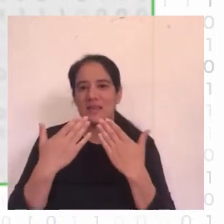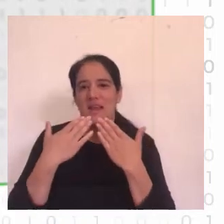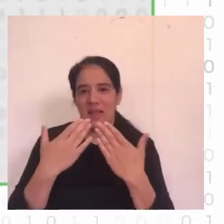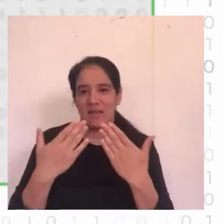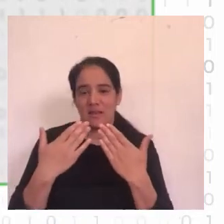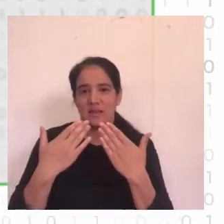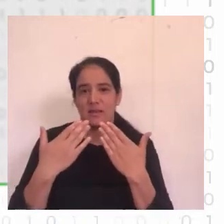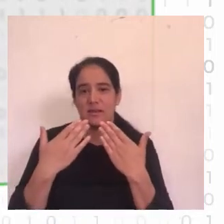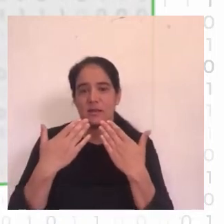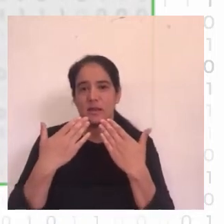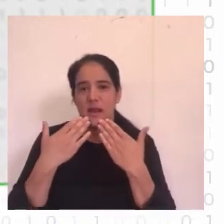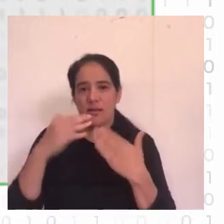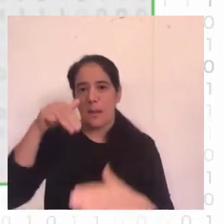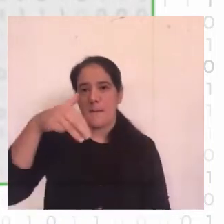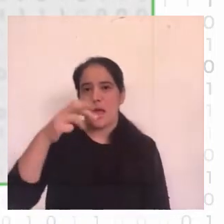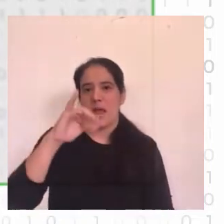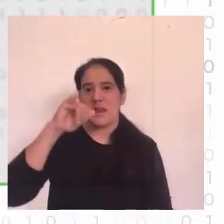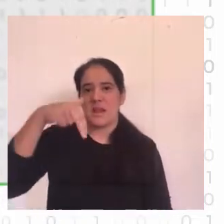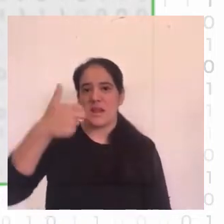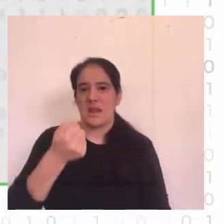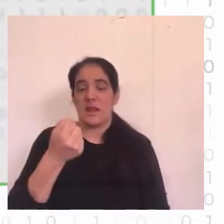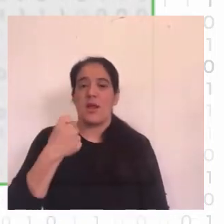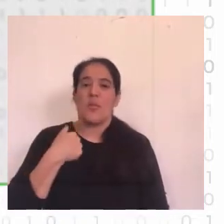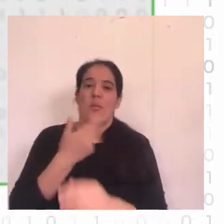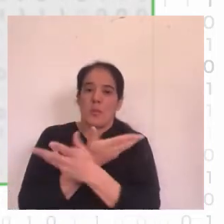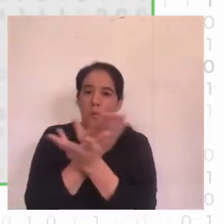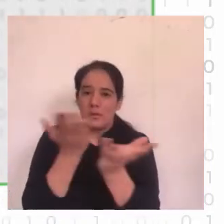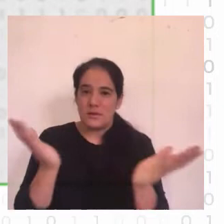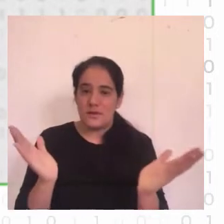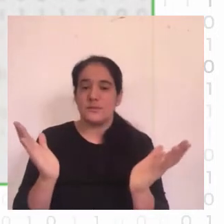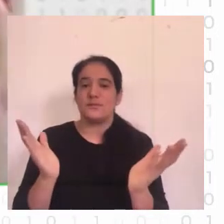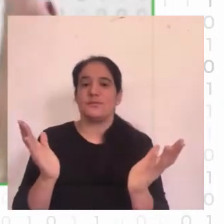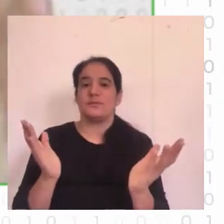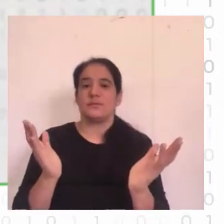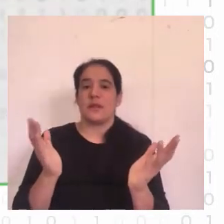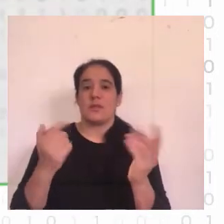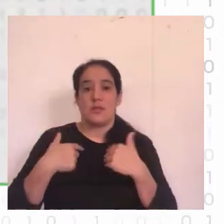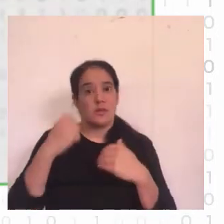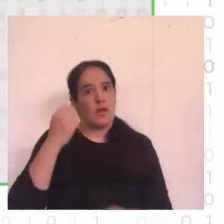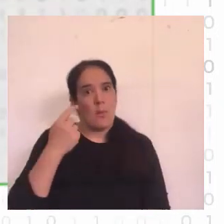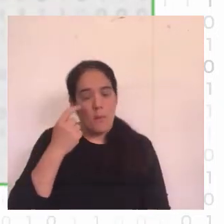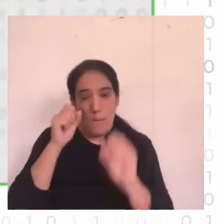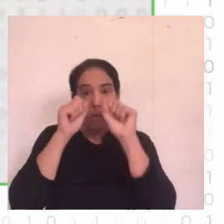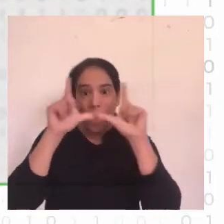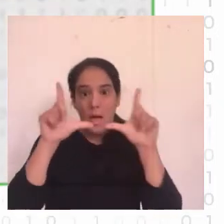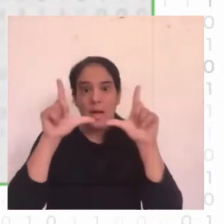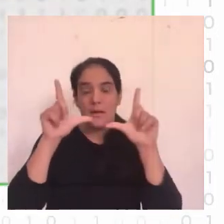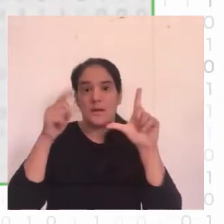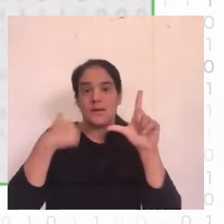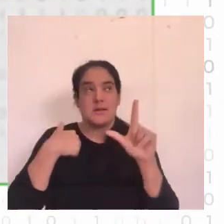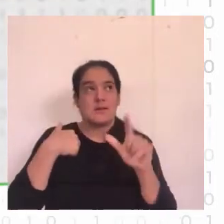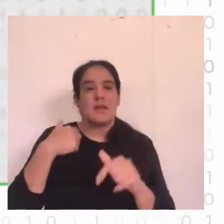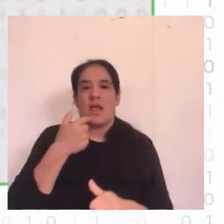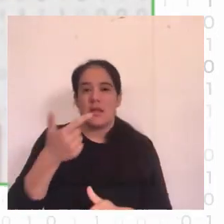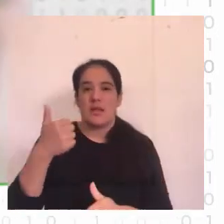Marina por su presentación entonces es impresionante y haber este mensaje para todas las